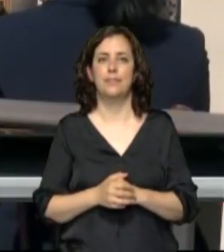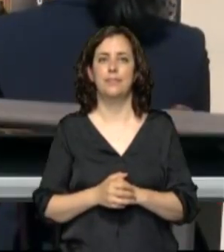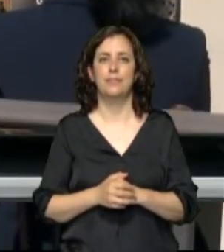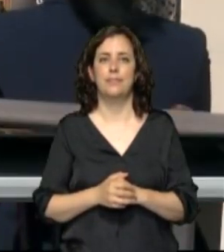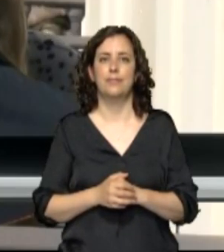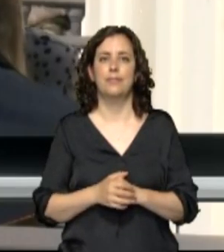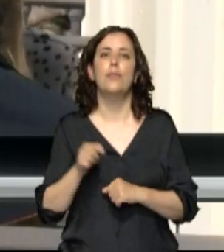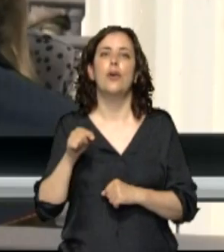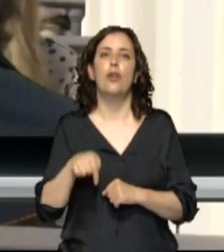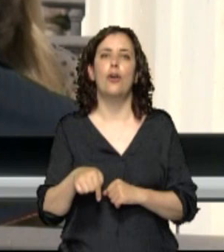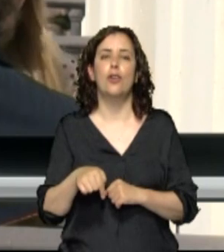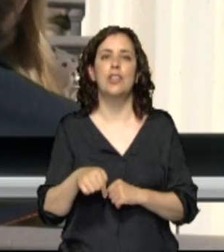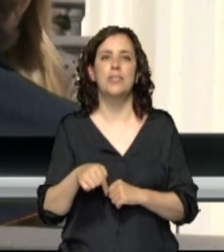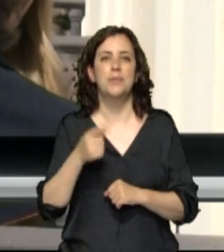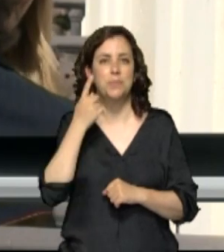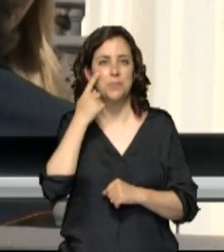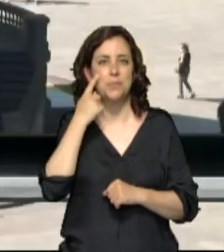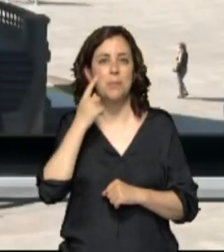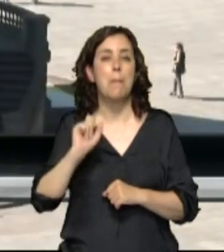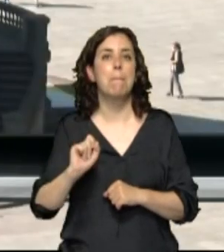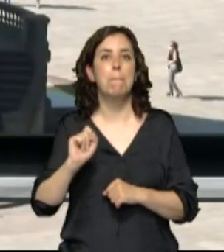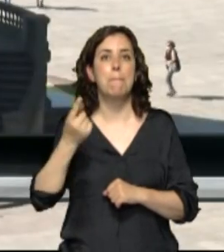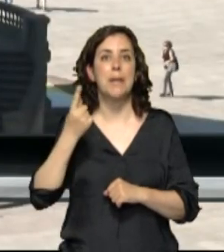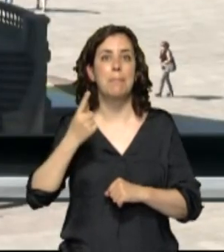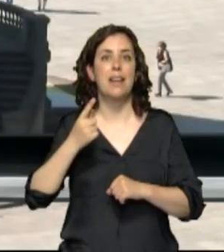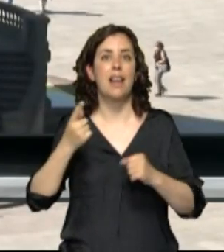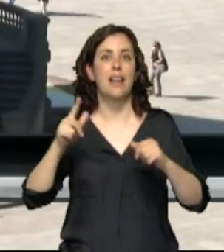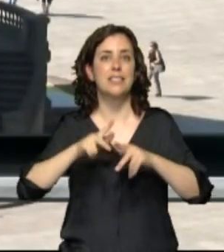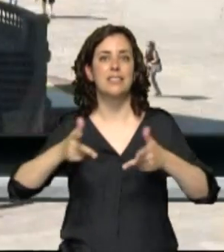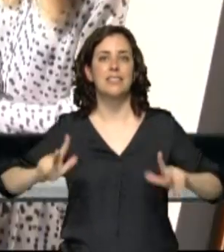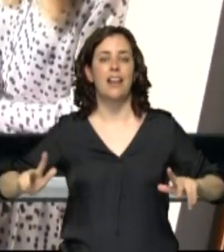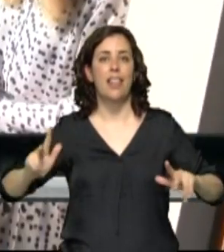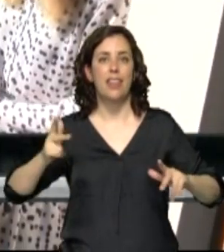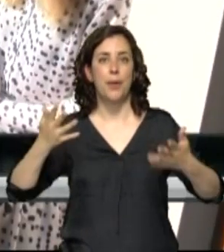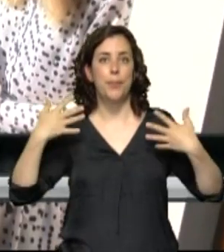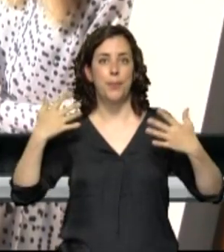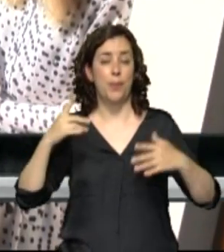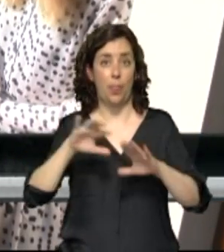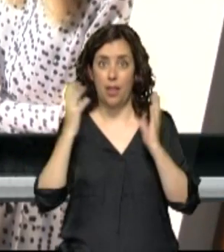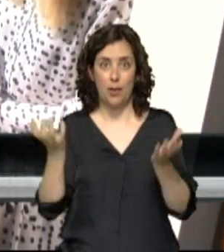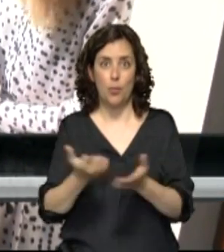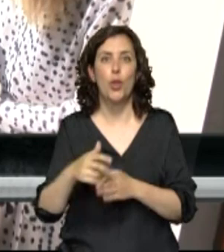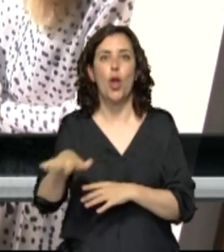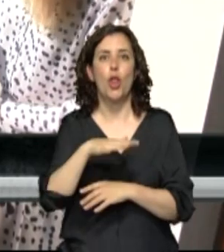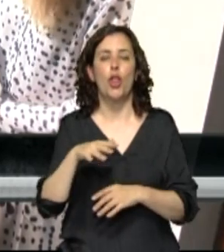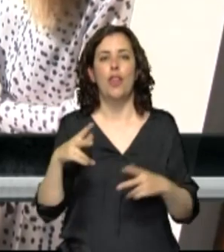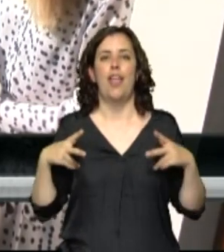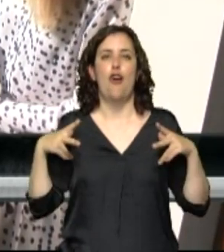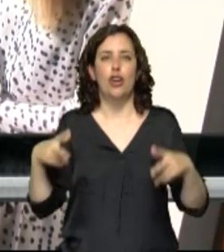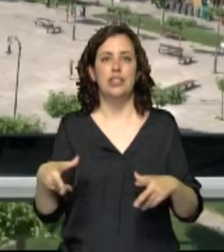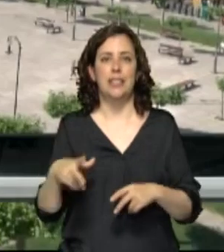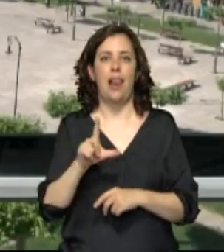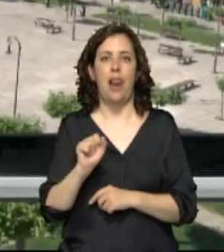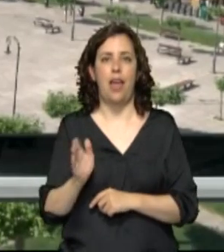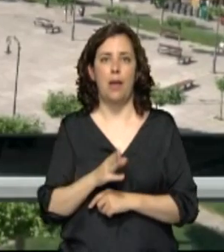Y hoy nos subiremos a la primera terraza vertical del mundo. Se va a instalar en los balcones del Hotel La Perla solo durante el mes de junio.